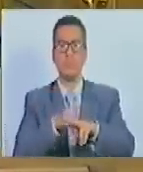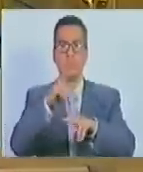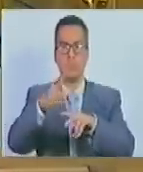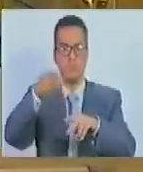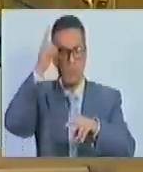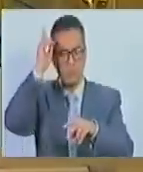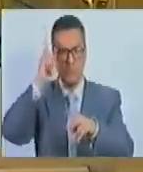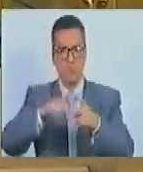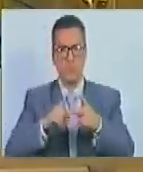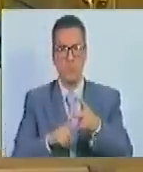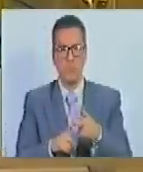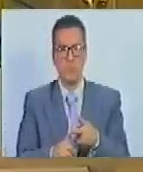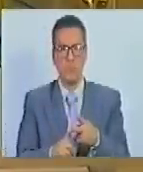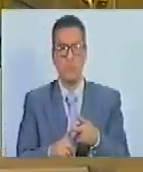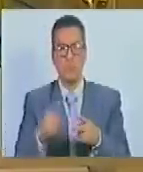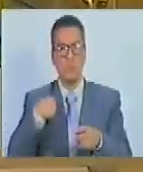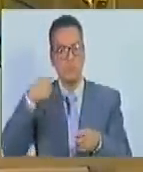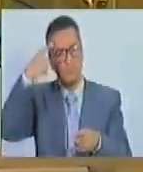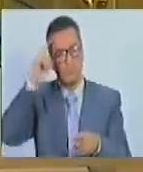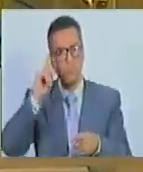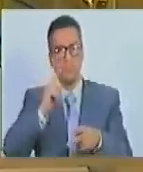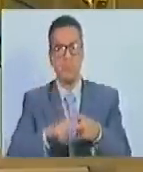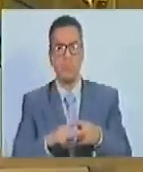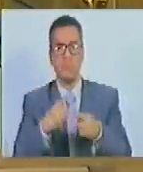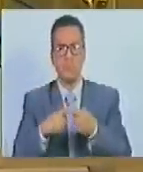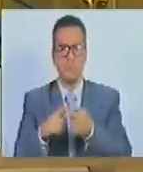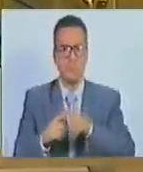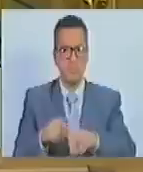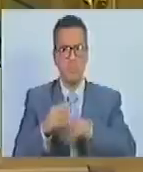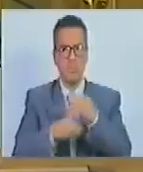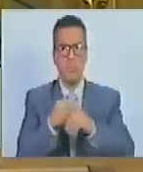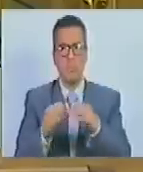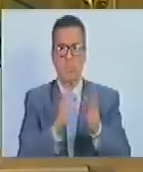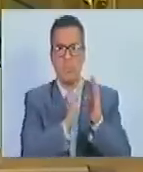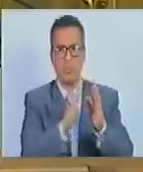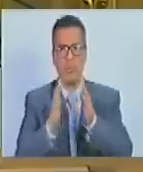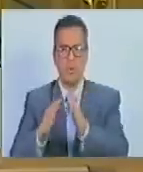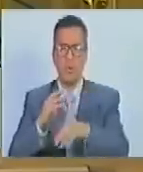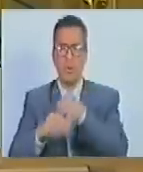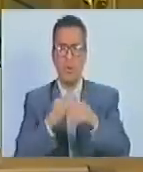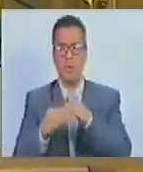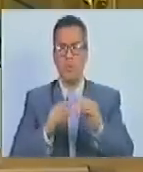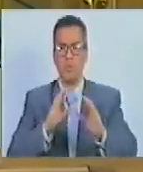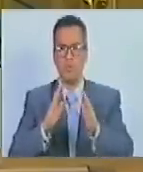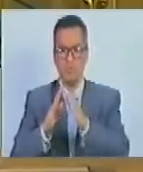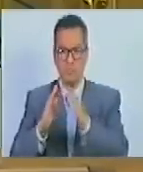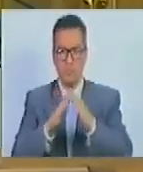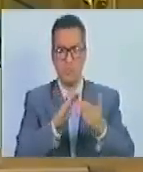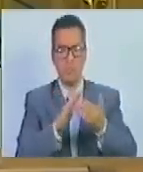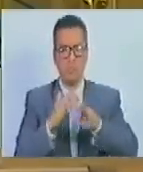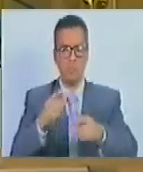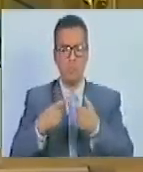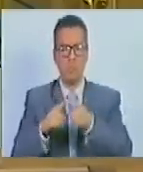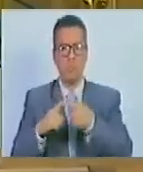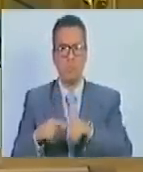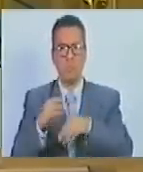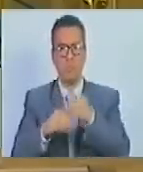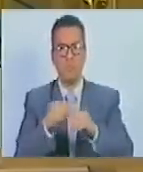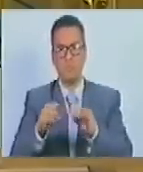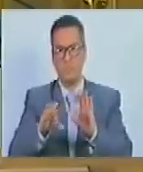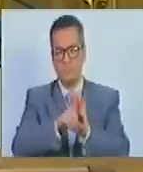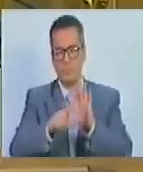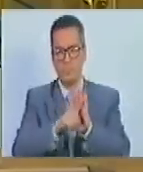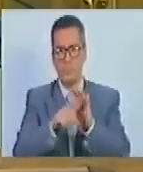Indígenas. C. los casos en que hubiere otras formas organizativas establecidas en la comunidad, diferentes las señaladas en la